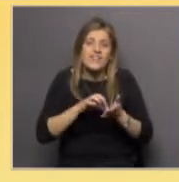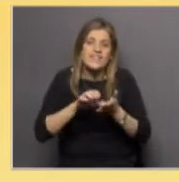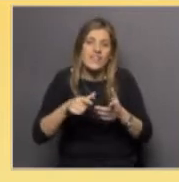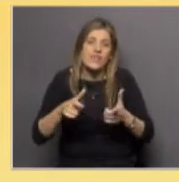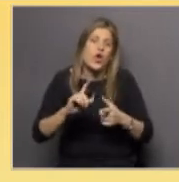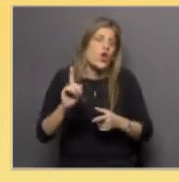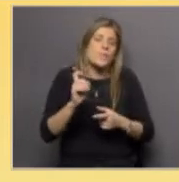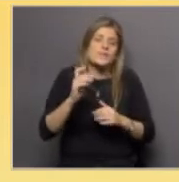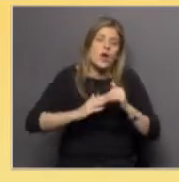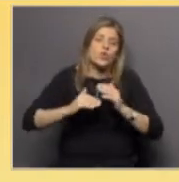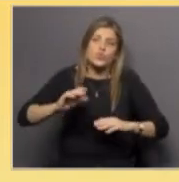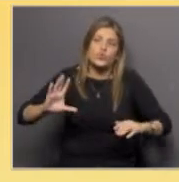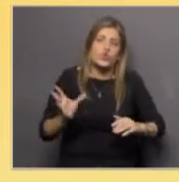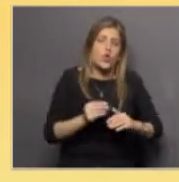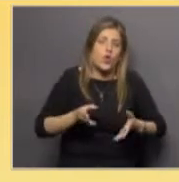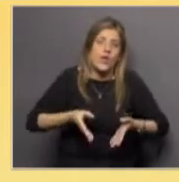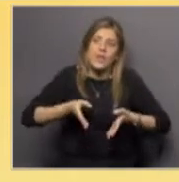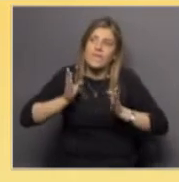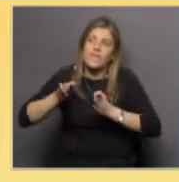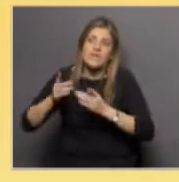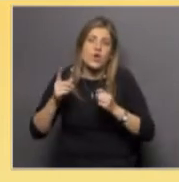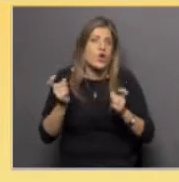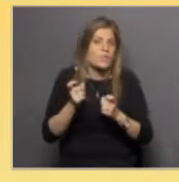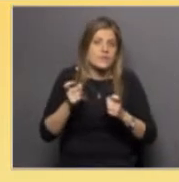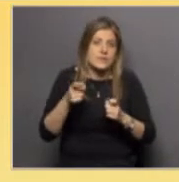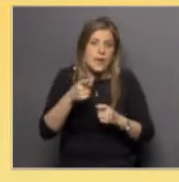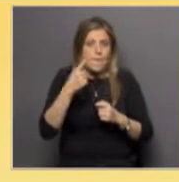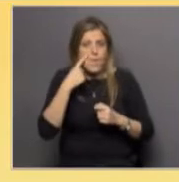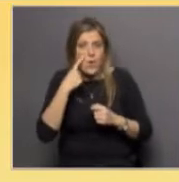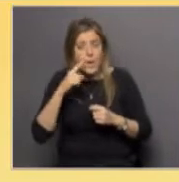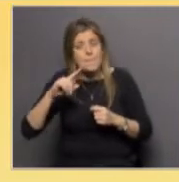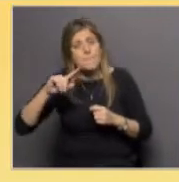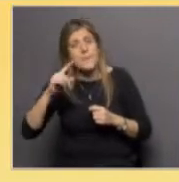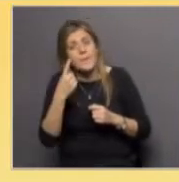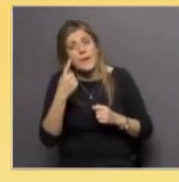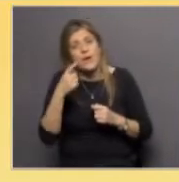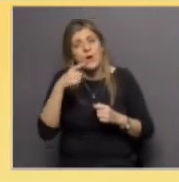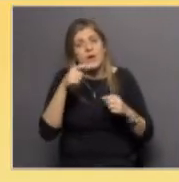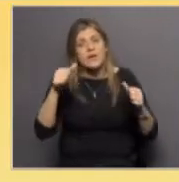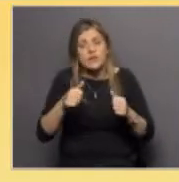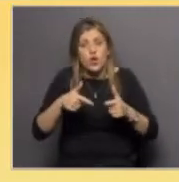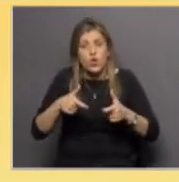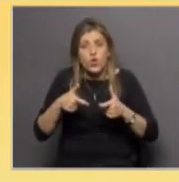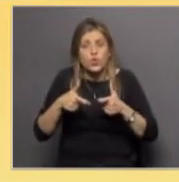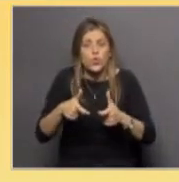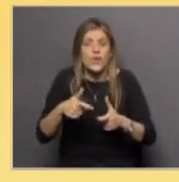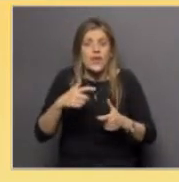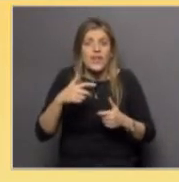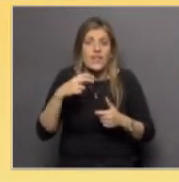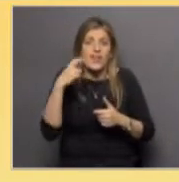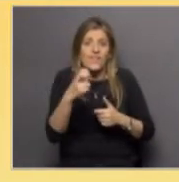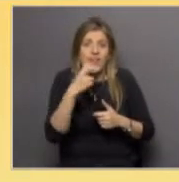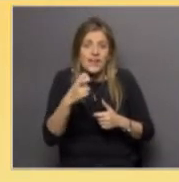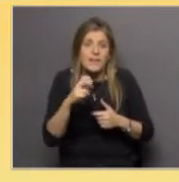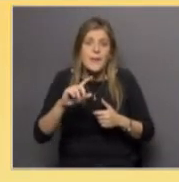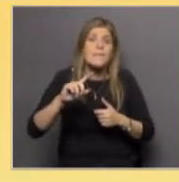edificios requieren este tipo de estudios y nos contaba que el primer ensayo que realizó este túnel del viento fue la torre de